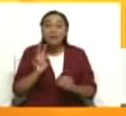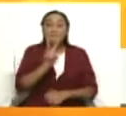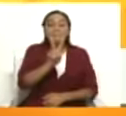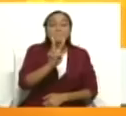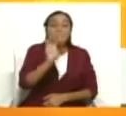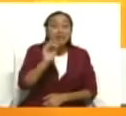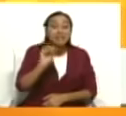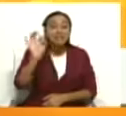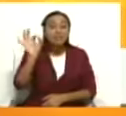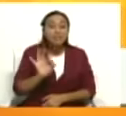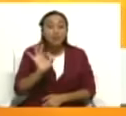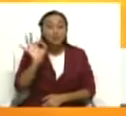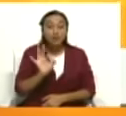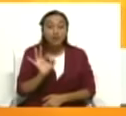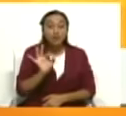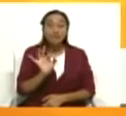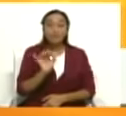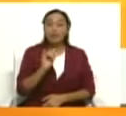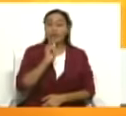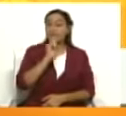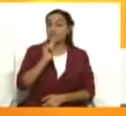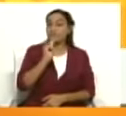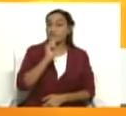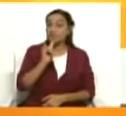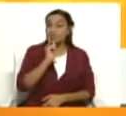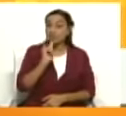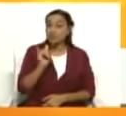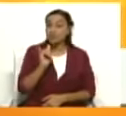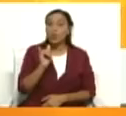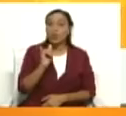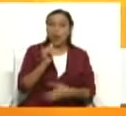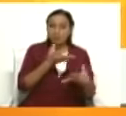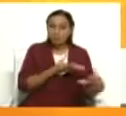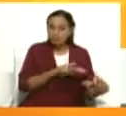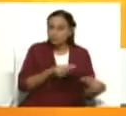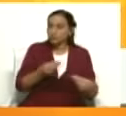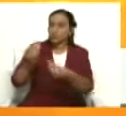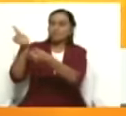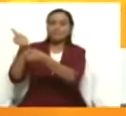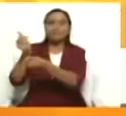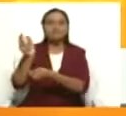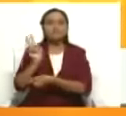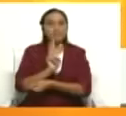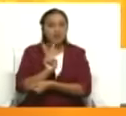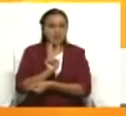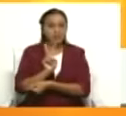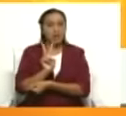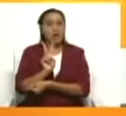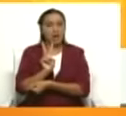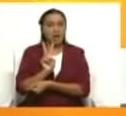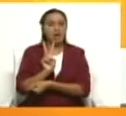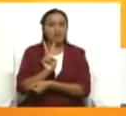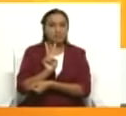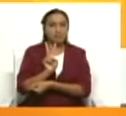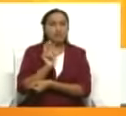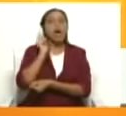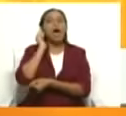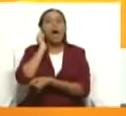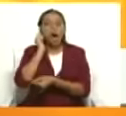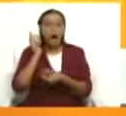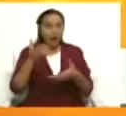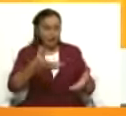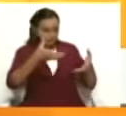de la información suministrada por Venezuela fue tomada en consideración, fue tomada, fue